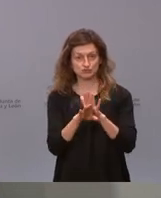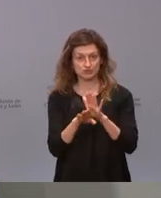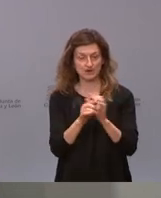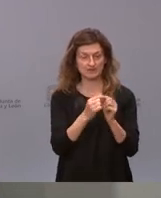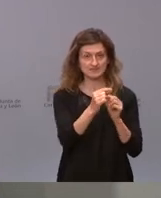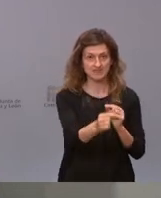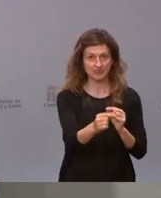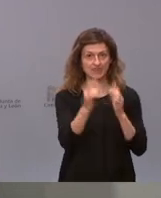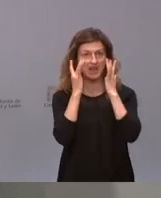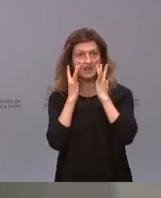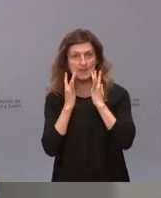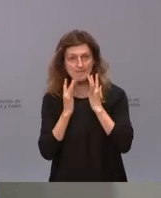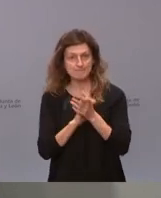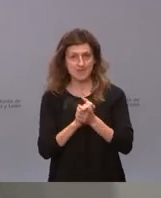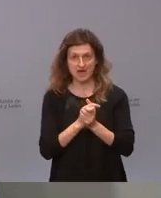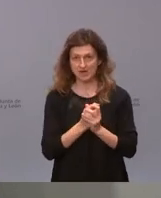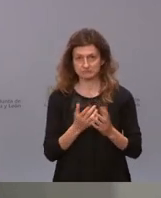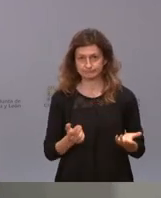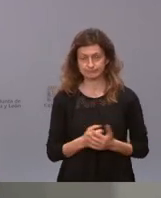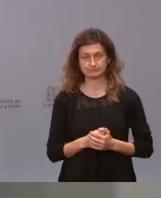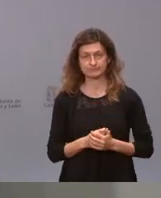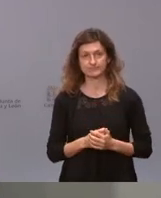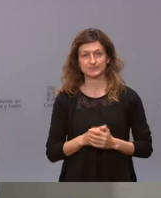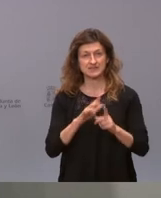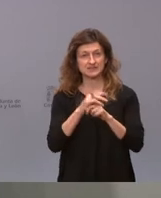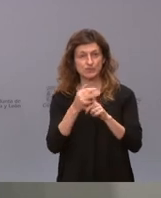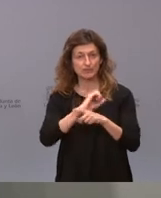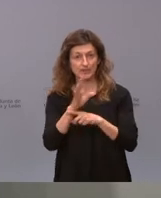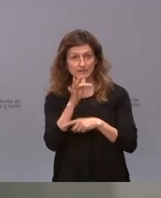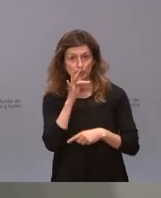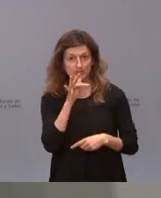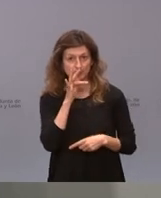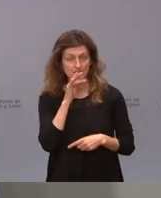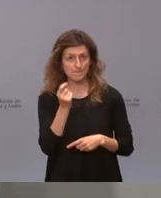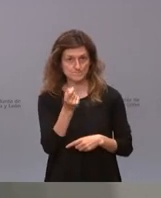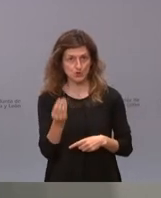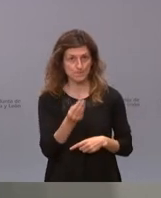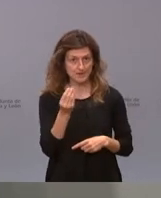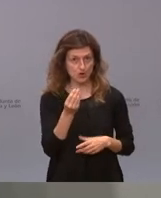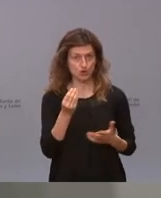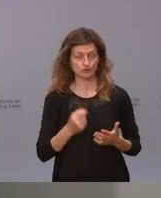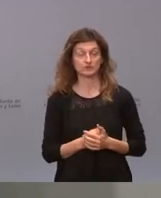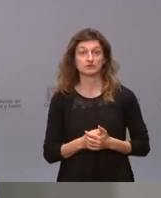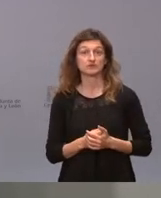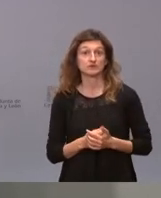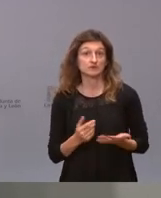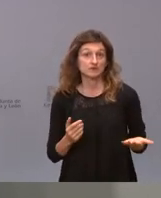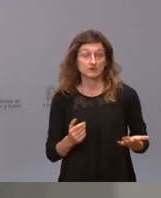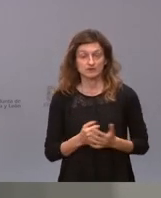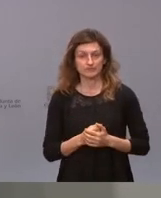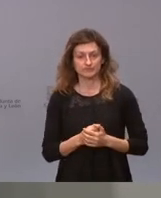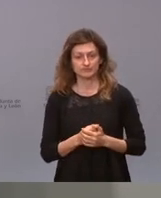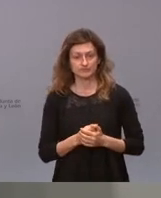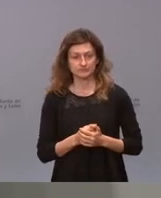mantenga la higiene seguimos en una situación de pandemia estamos avanzando vamos bien pero ¿se